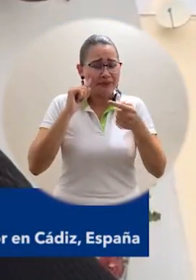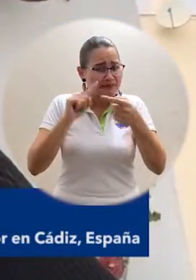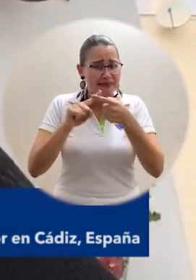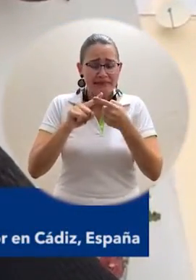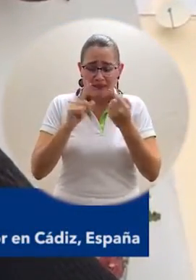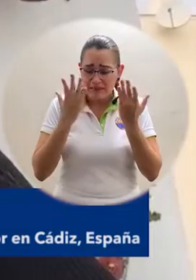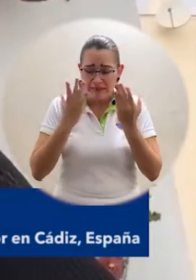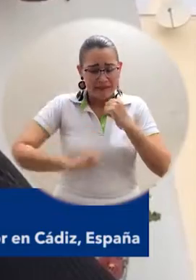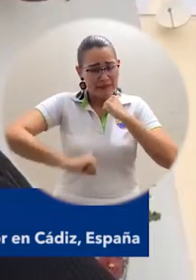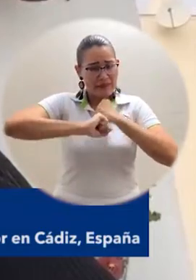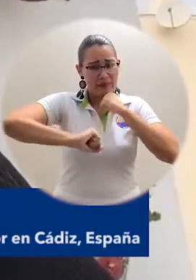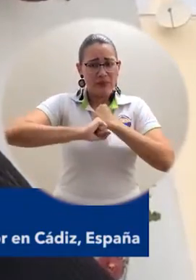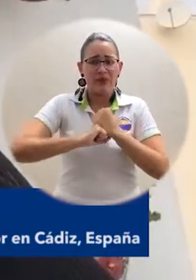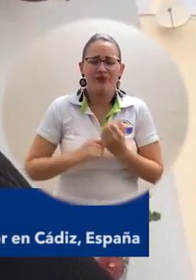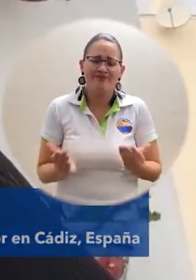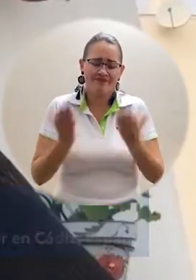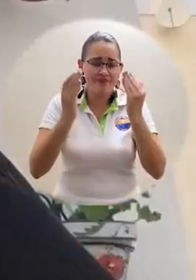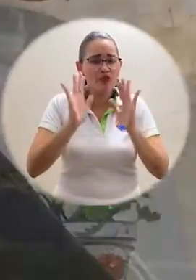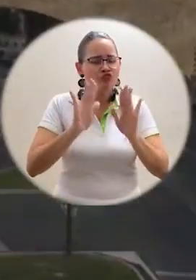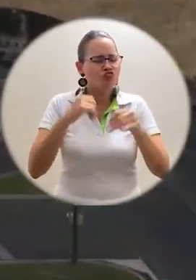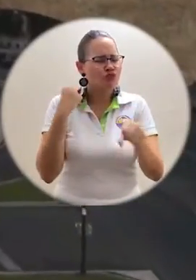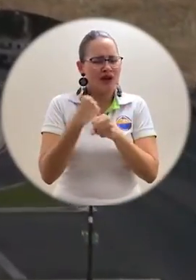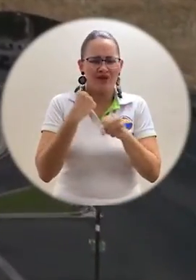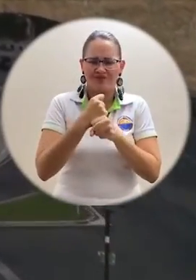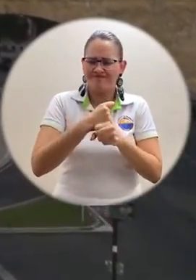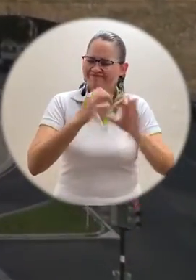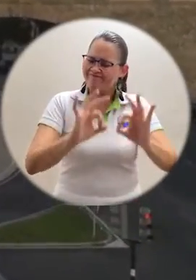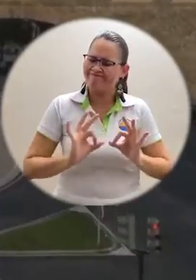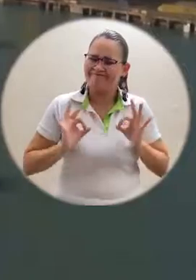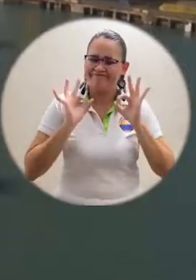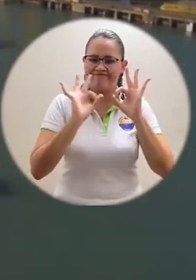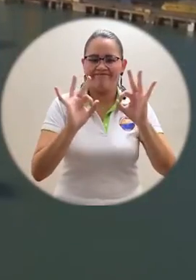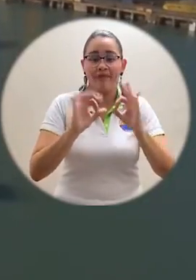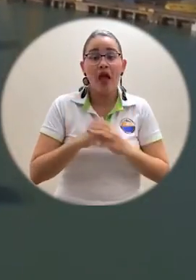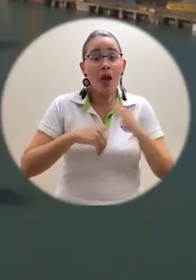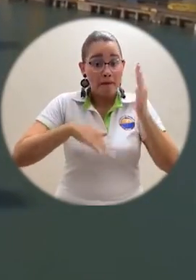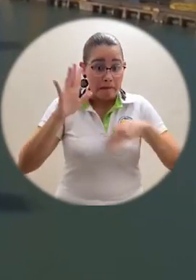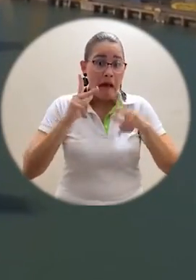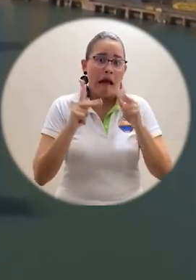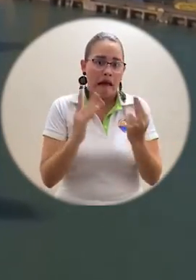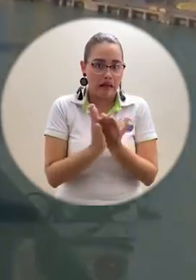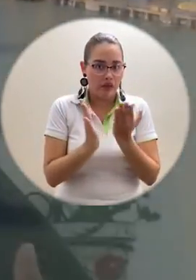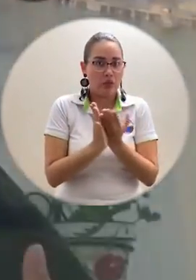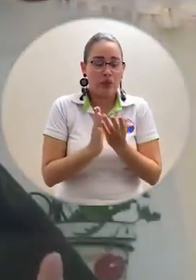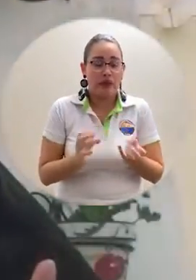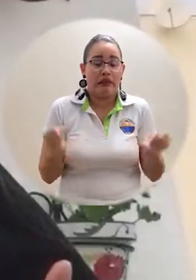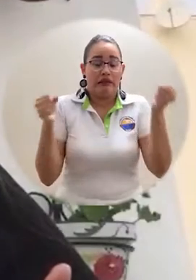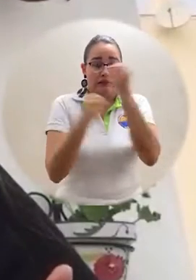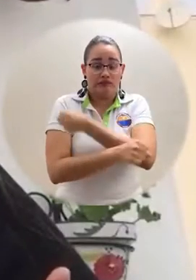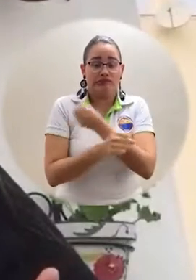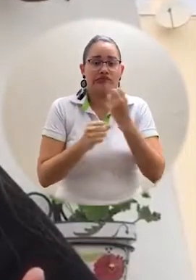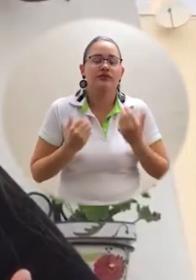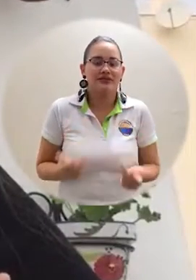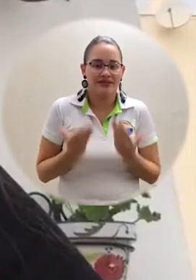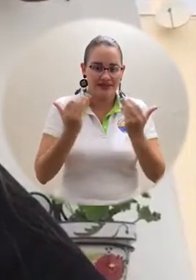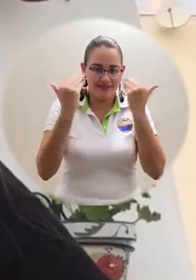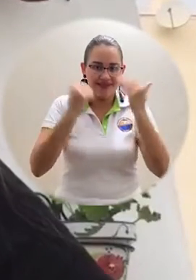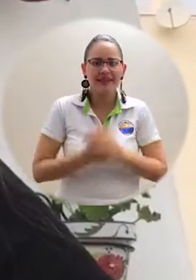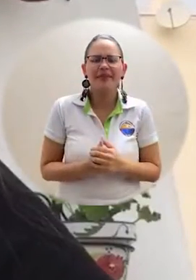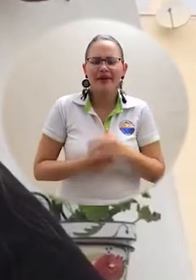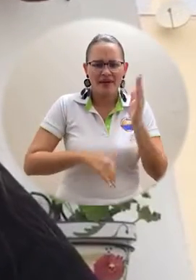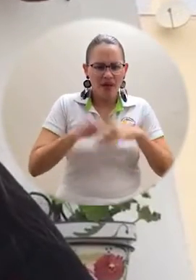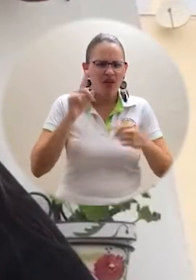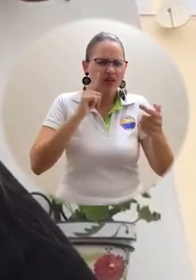Magdalena, que considero que está haciendo un trabajo excelente, en particular con los estudiantes de intercambio,